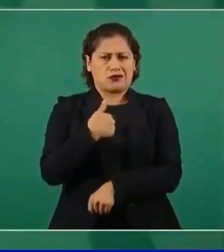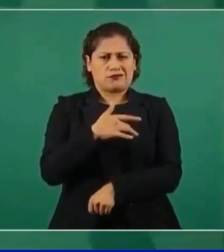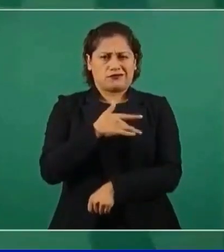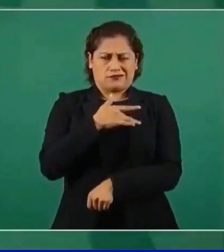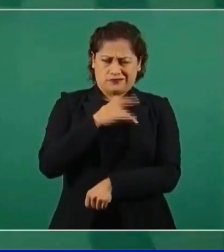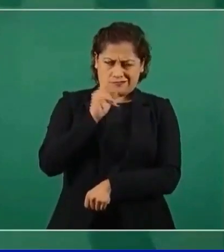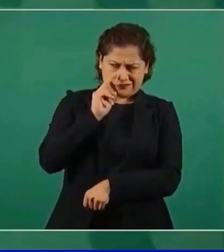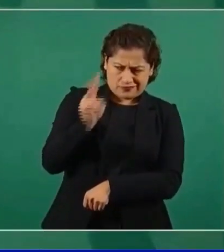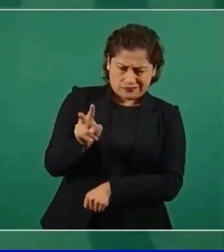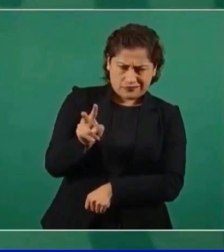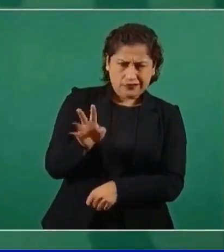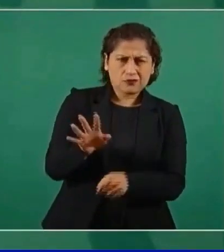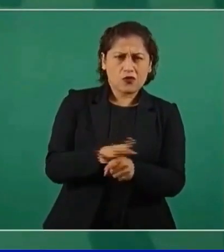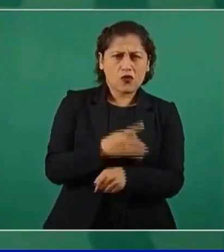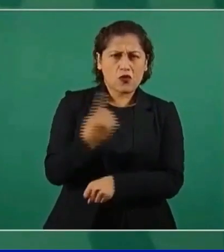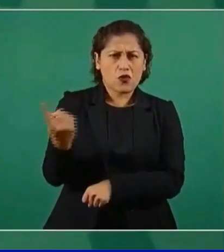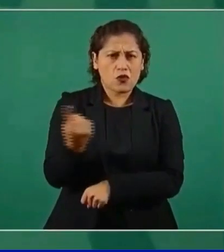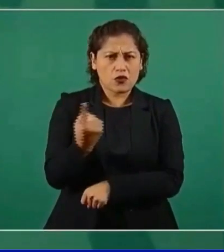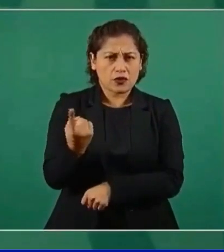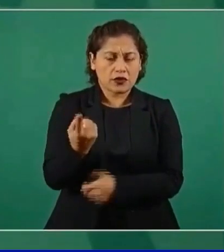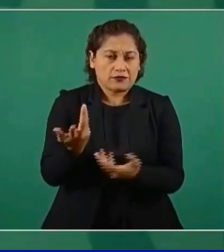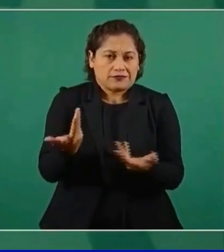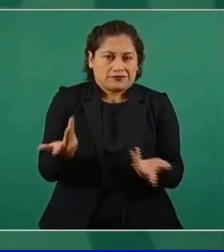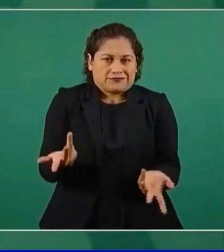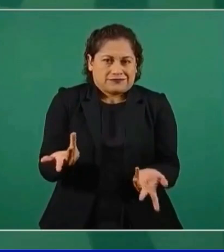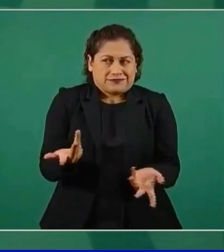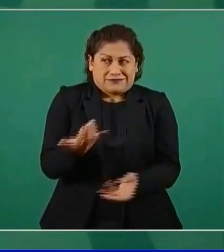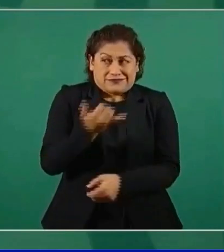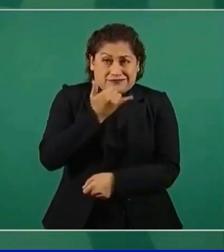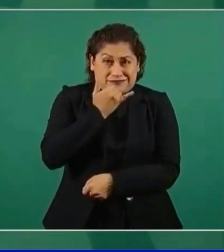Porque la política es hacer historia.